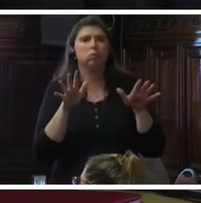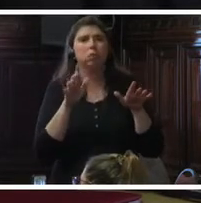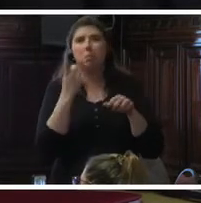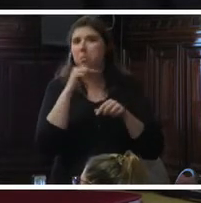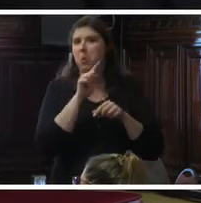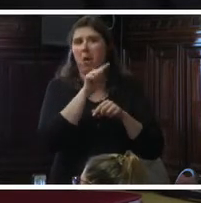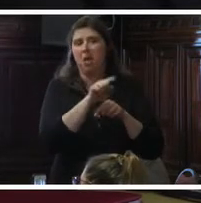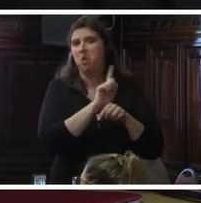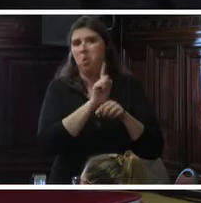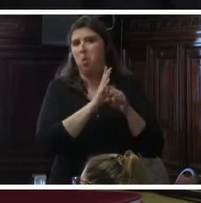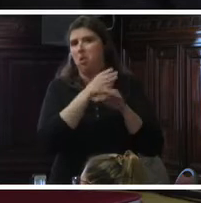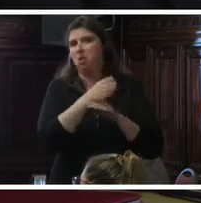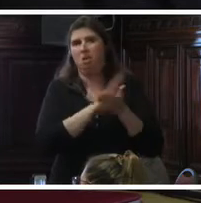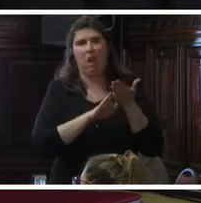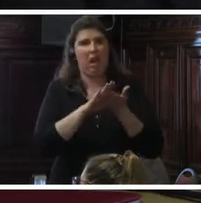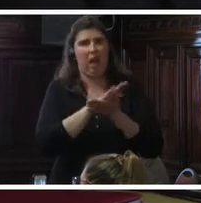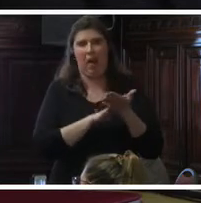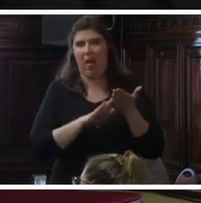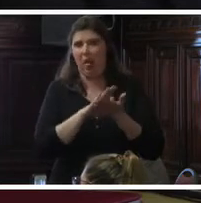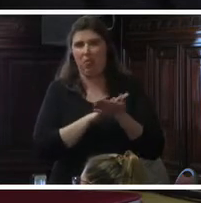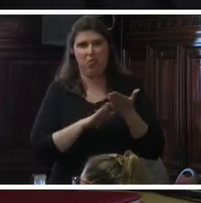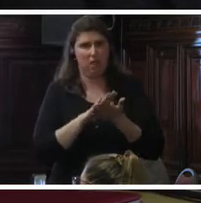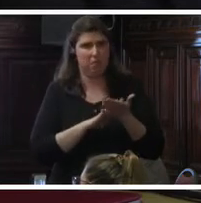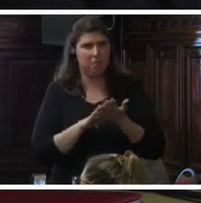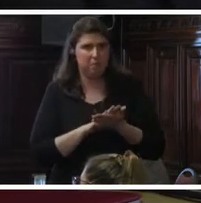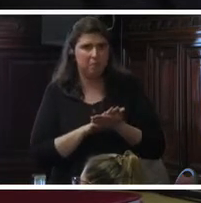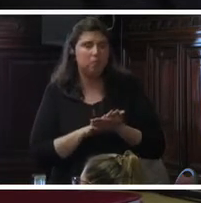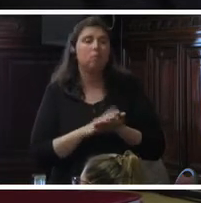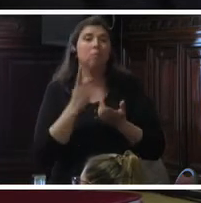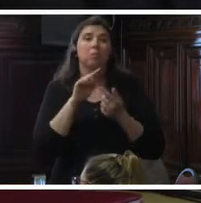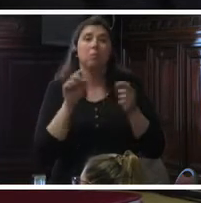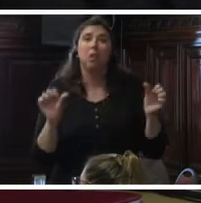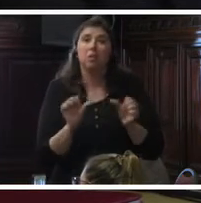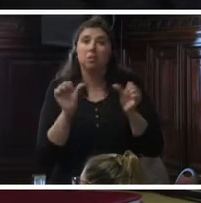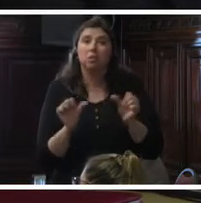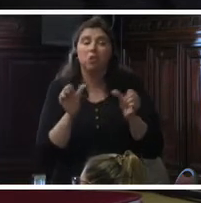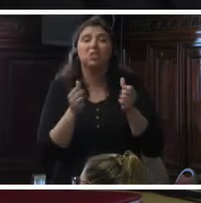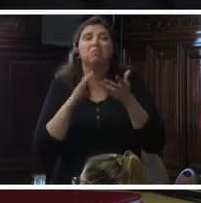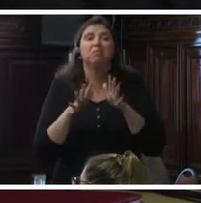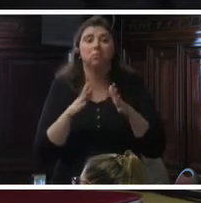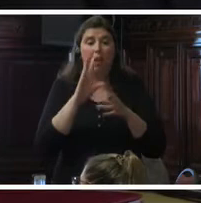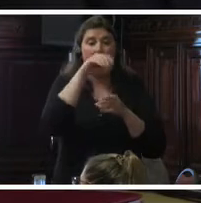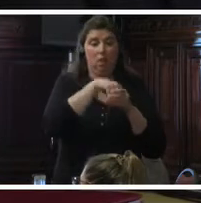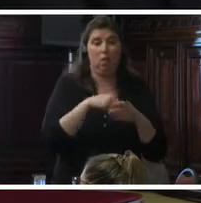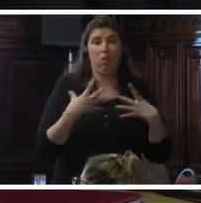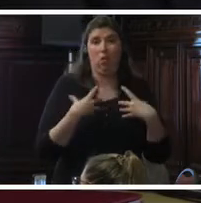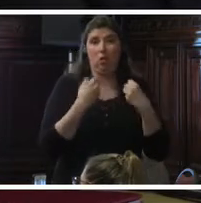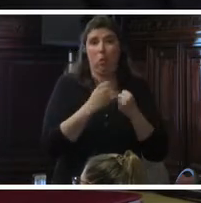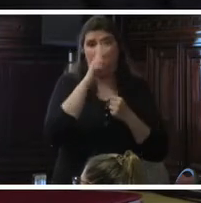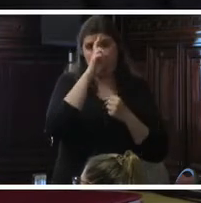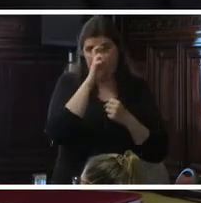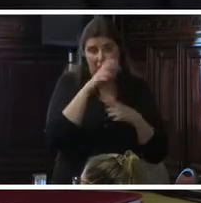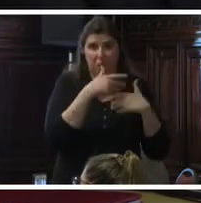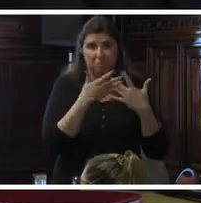anticoncepción o anticoncepción de emergencia. Las acciones estaban concentradas en los centros de salud. Sin embargo, desde